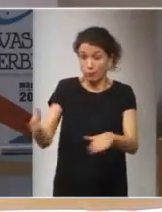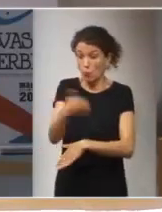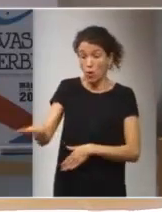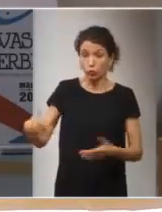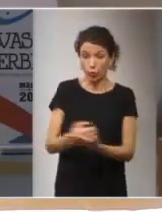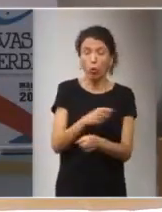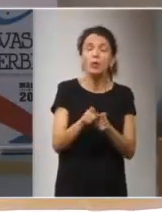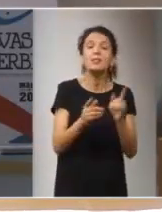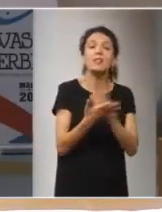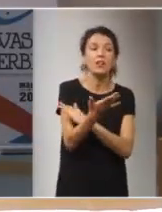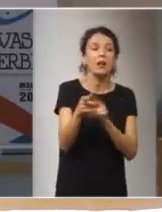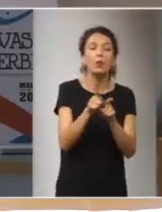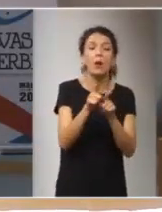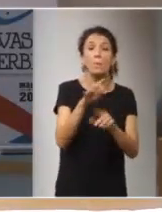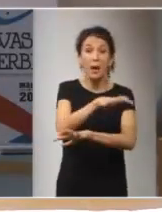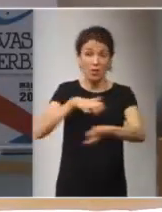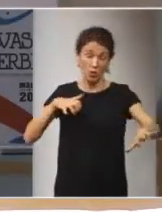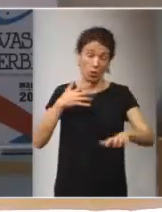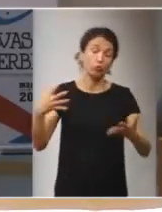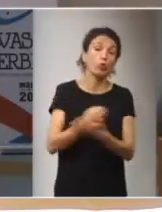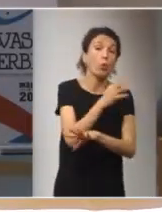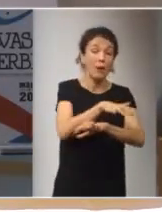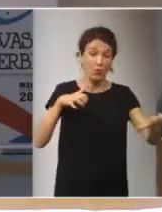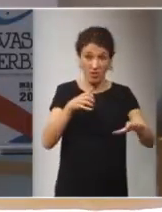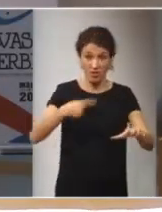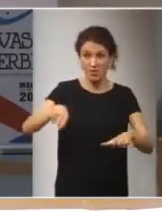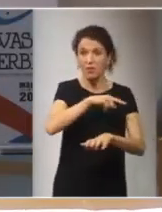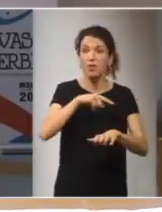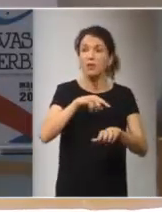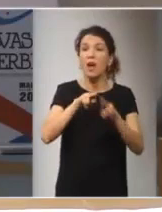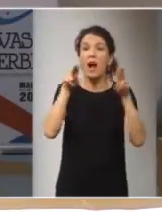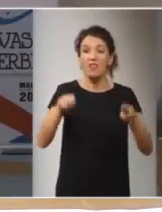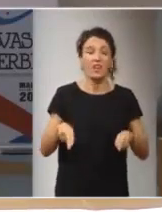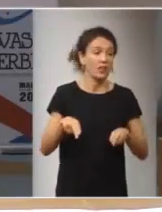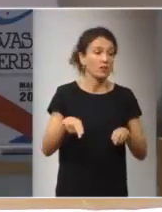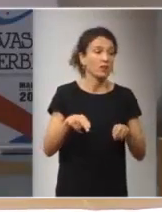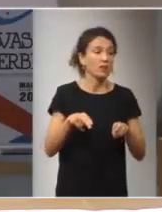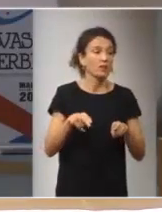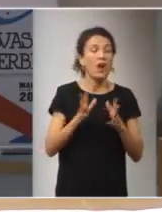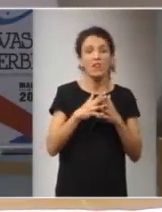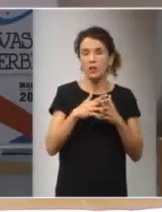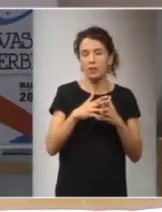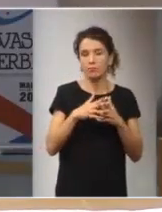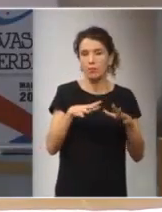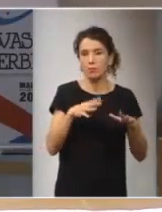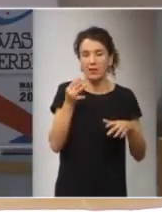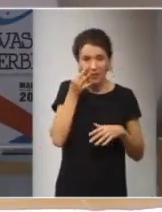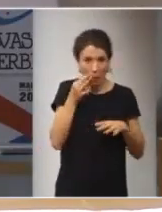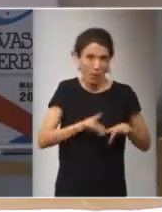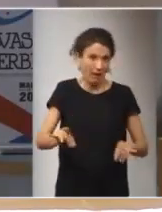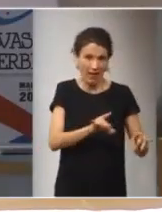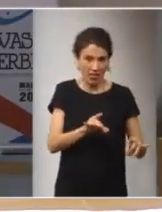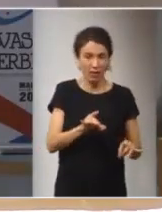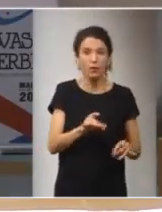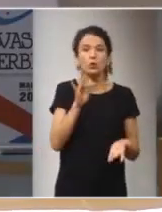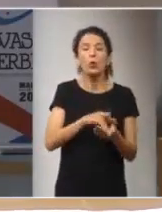los albergues la mayoría o si no todos los albergues sean completamente inefectivos en este caso. Y luego bueno